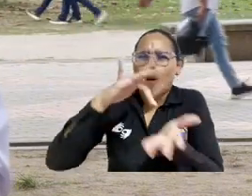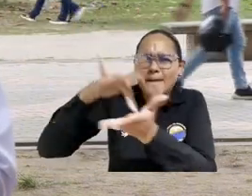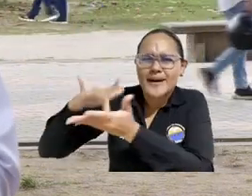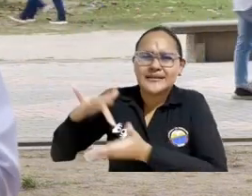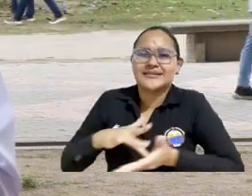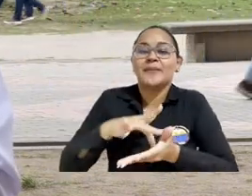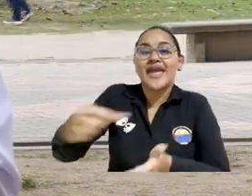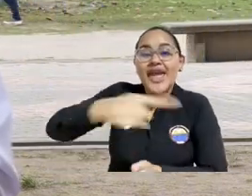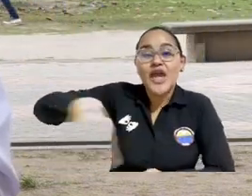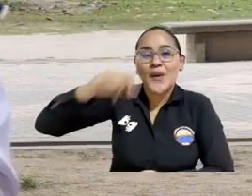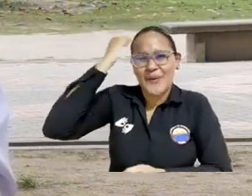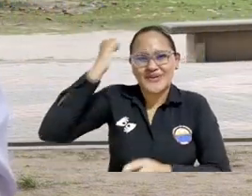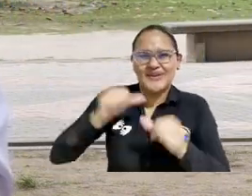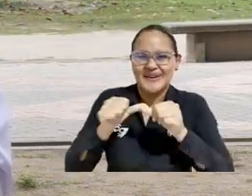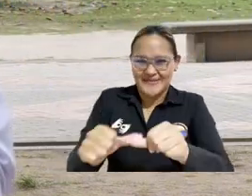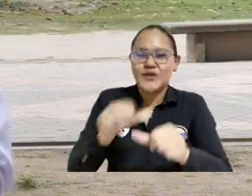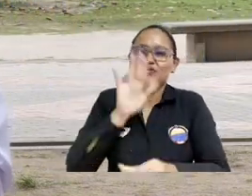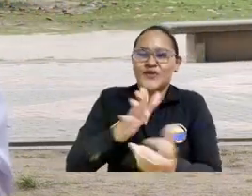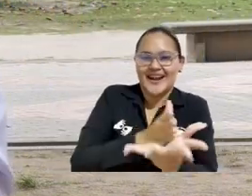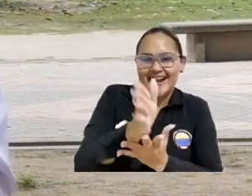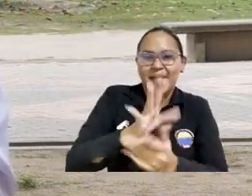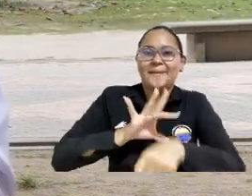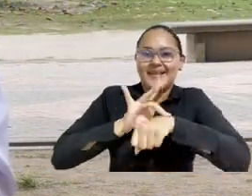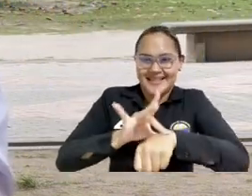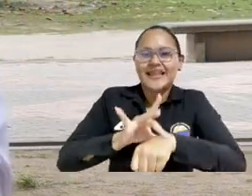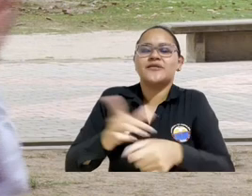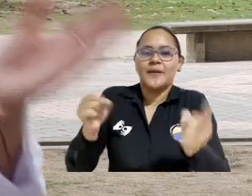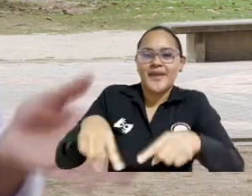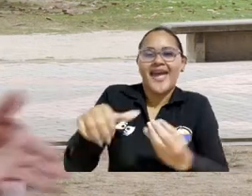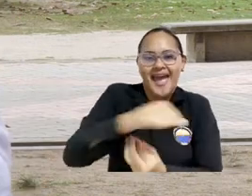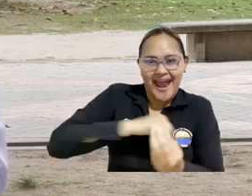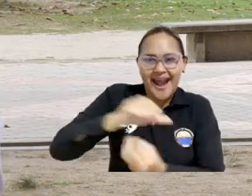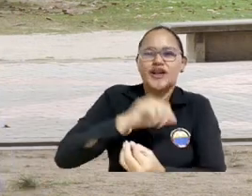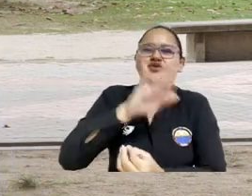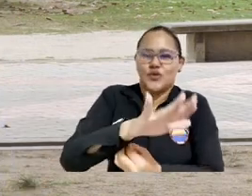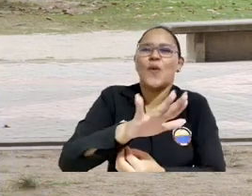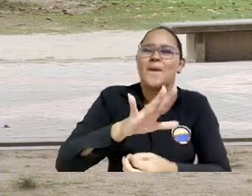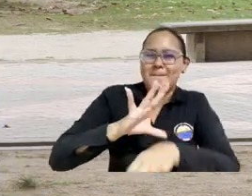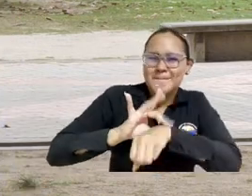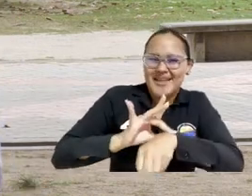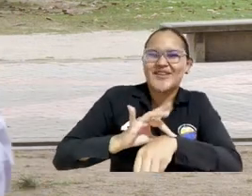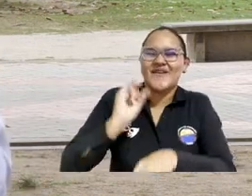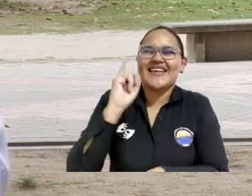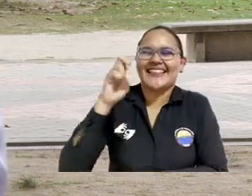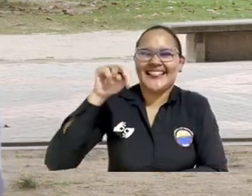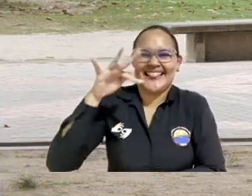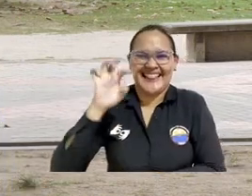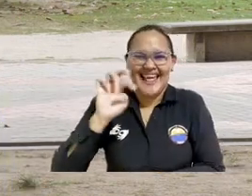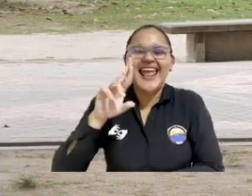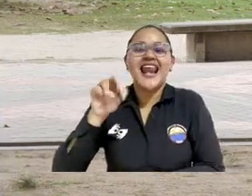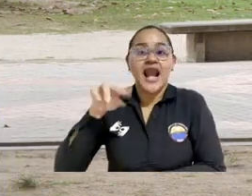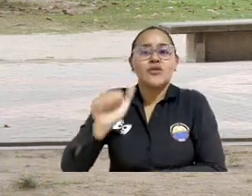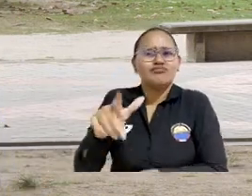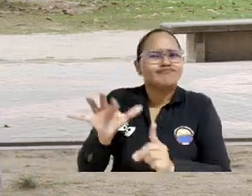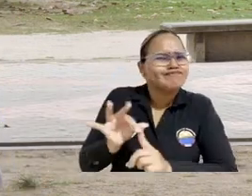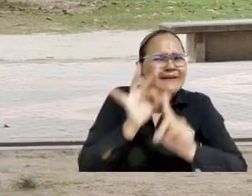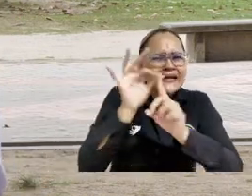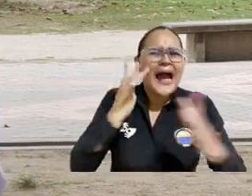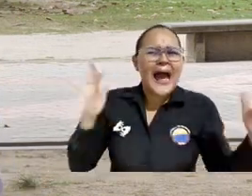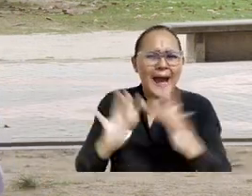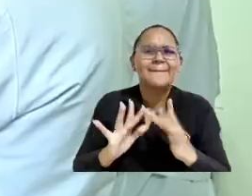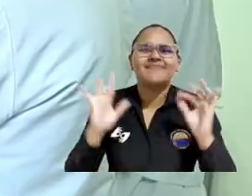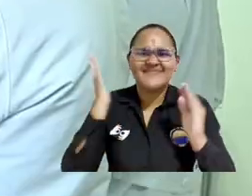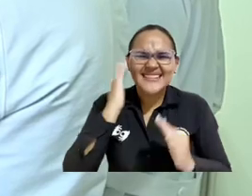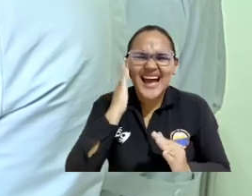activa de nuestros docentes de planta del programa de medicina del área de medicina interna, que son especialistas en esta